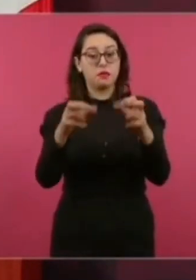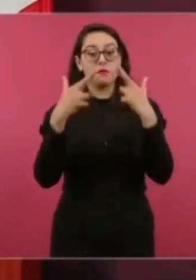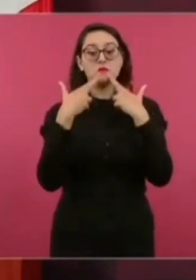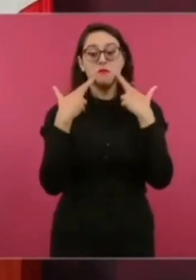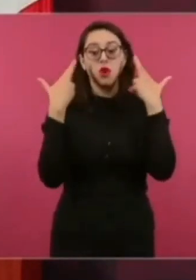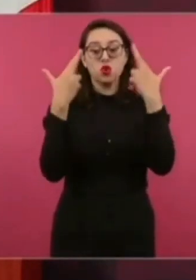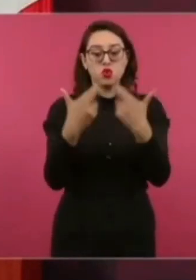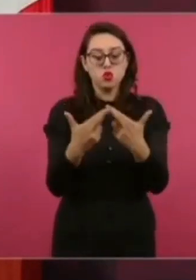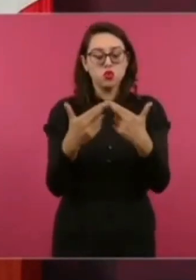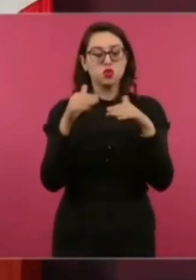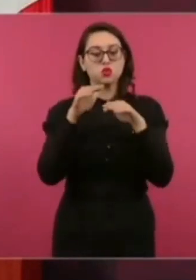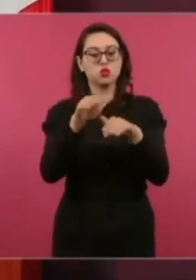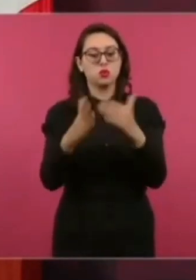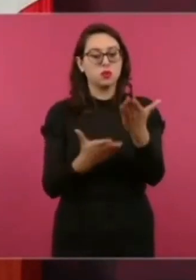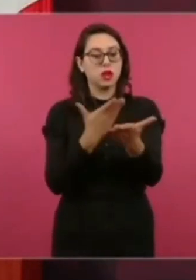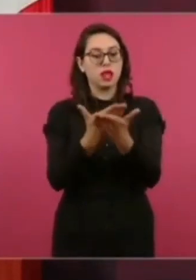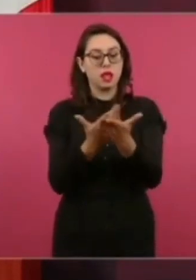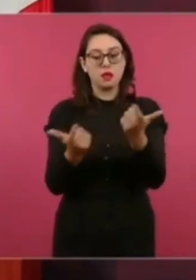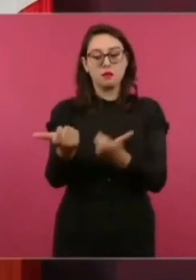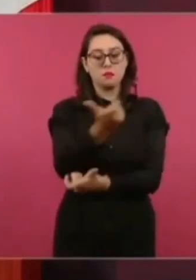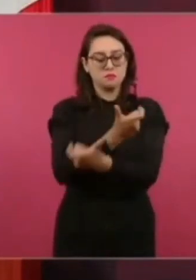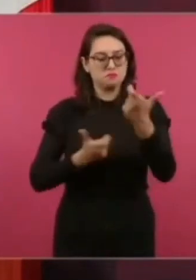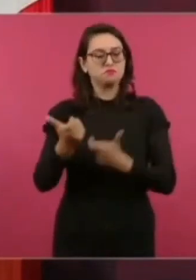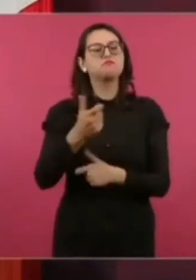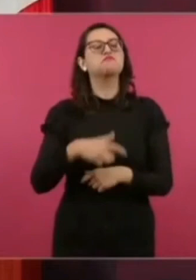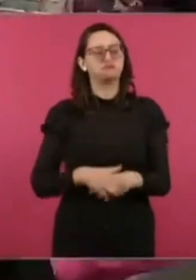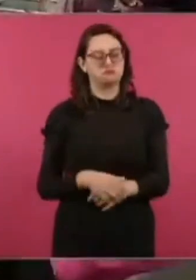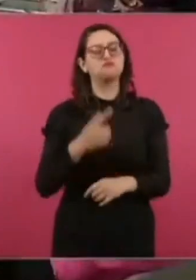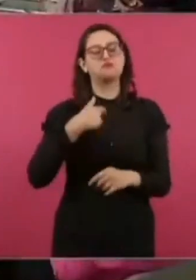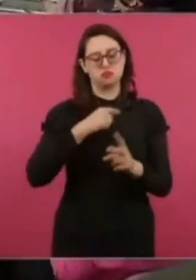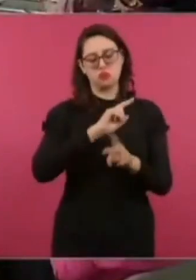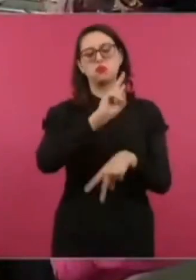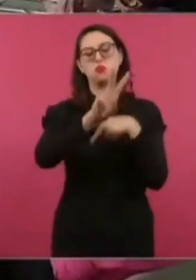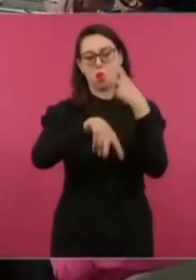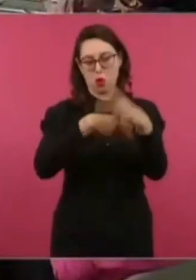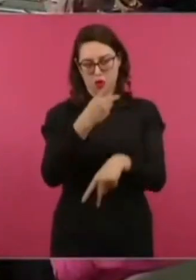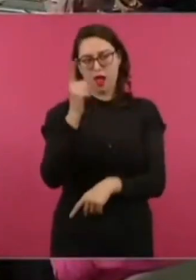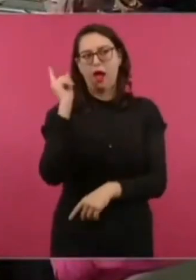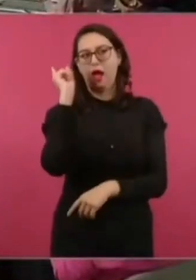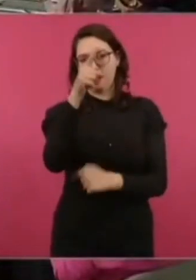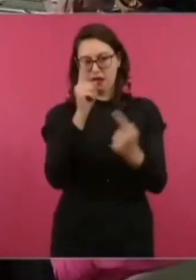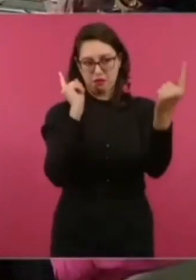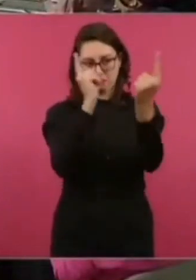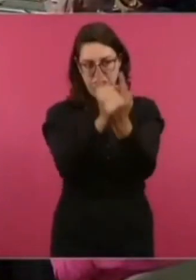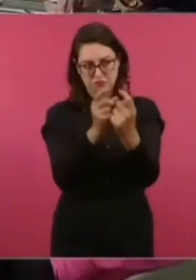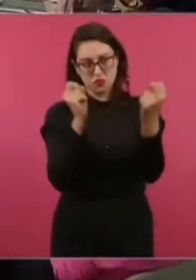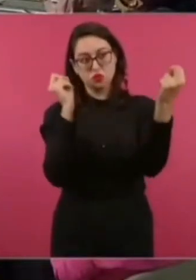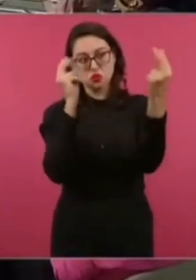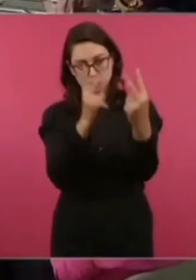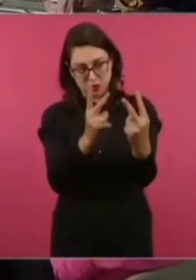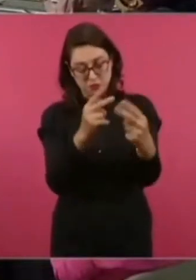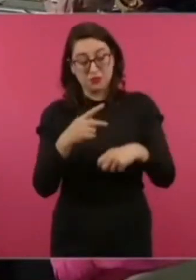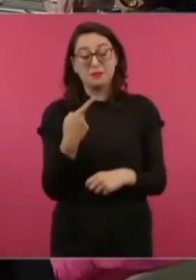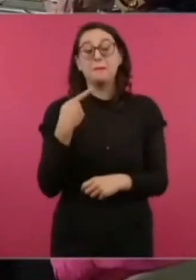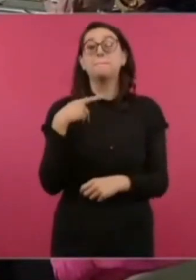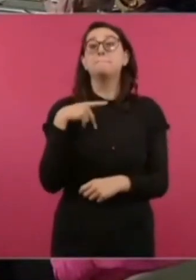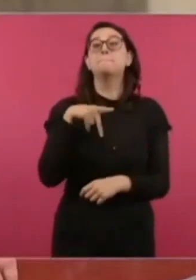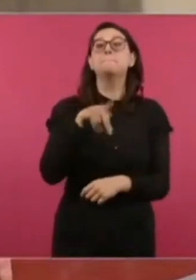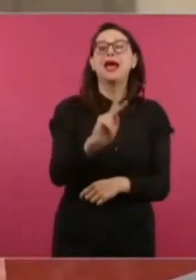nos volveremos a encontrar. No obstante, me gustaría, si su agenda se lo permite,